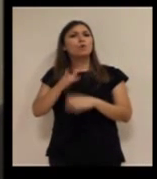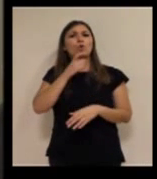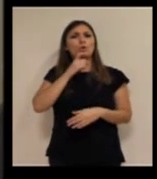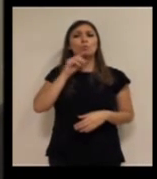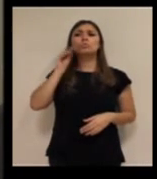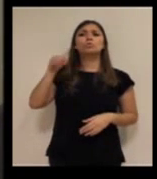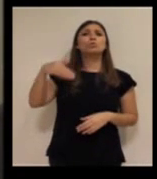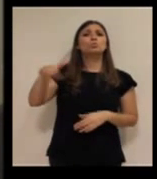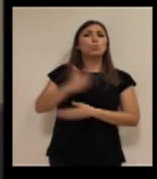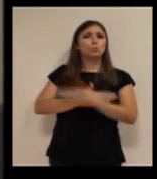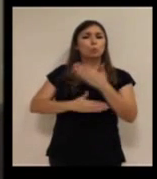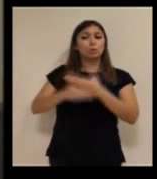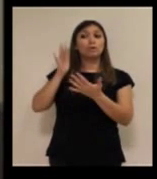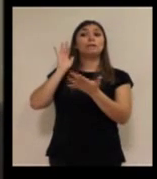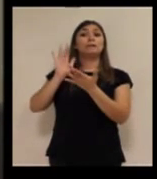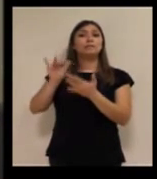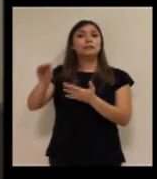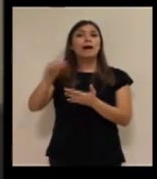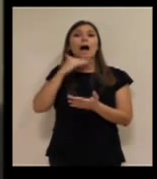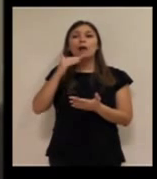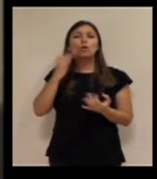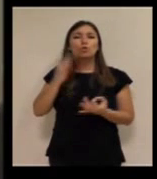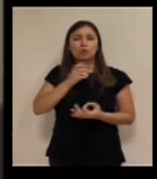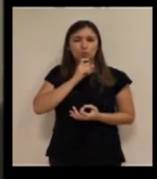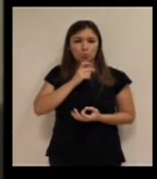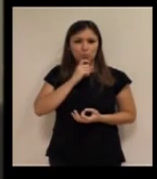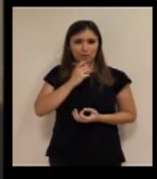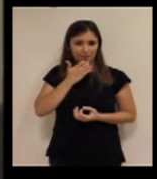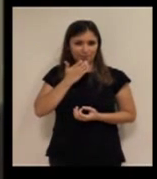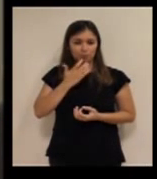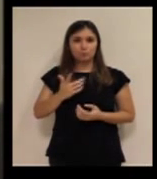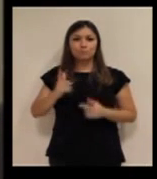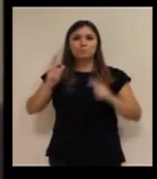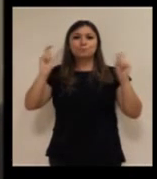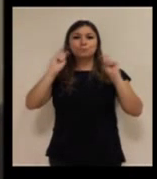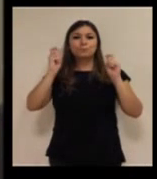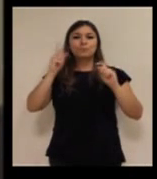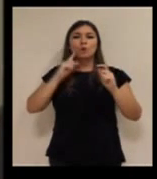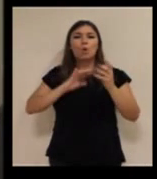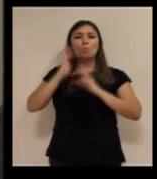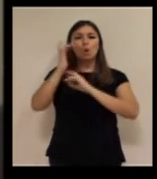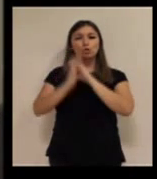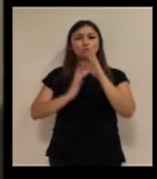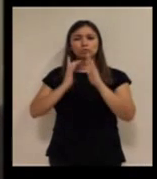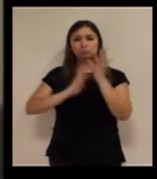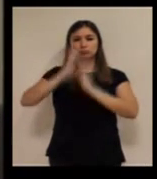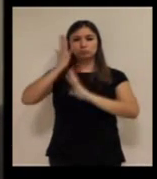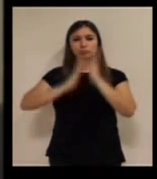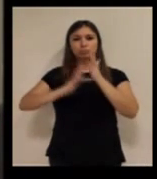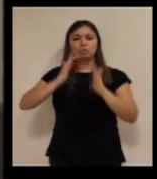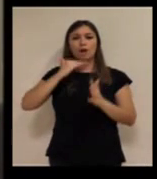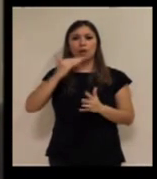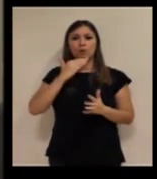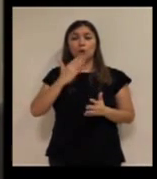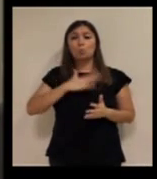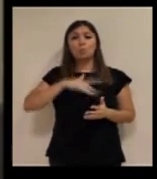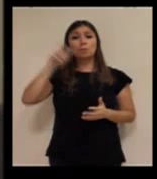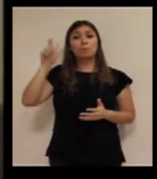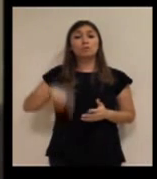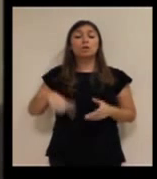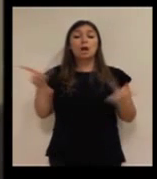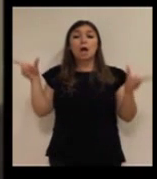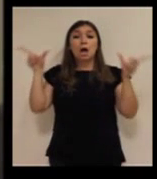discapacidad de que algo ocurre. Por ejemplo, una sirena de humos. Se van a enterar la central, pero posiblemente esta persona con